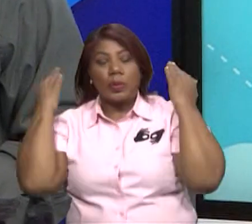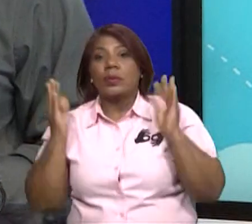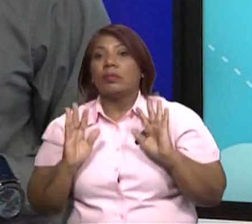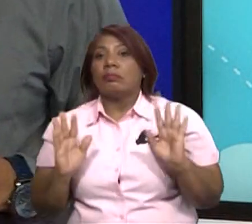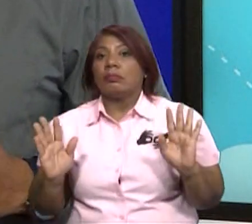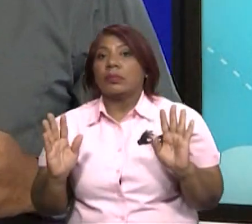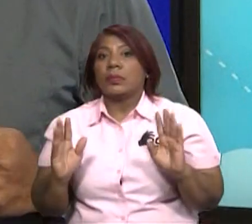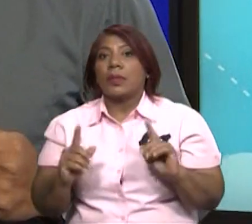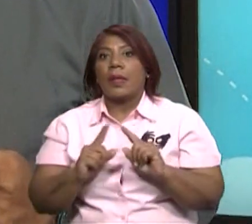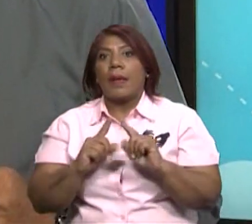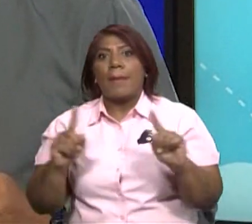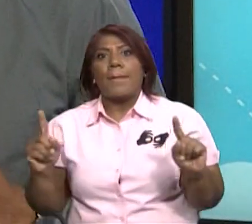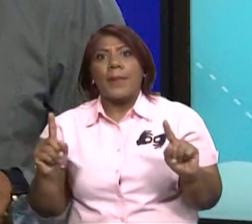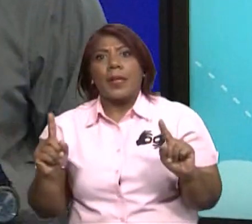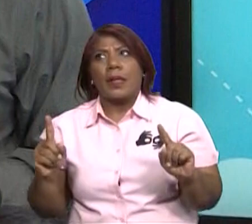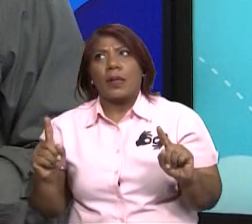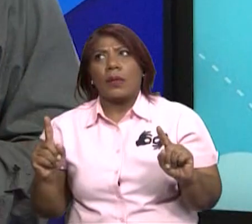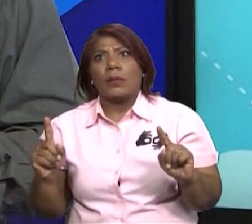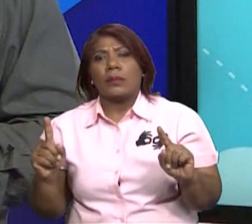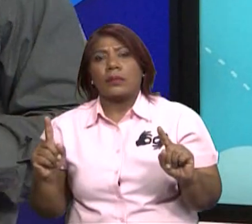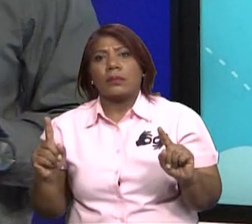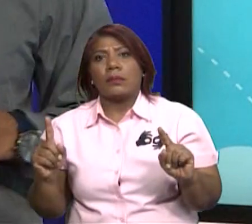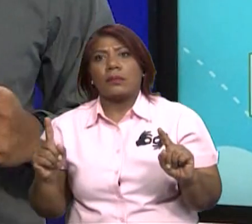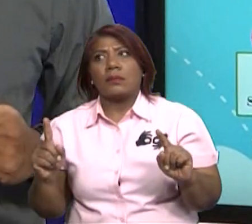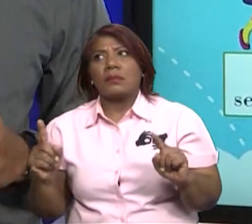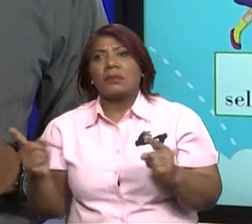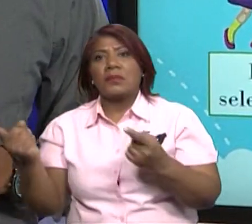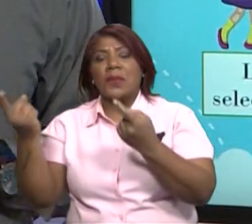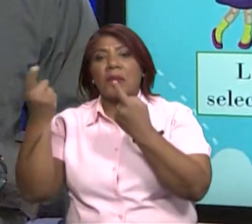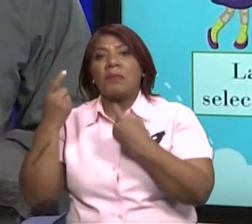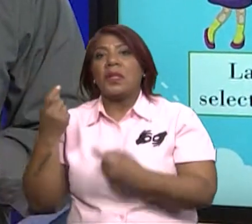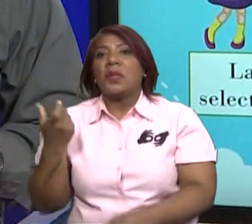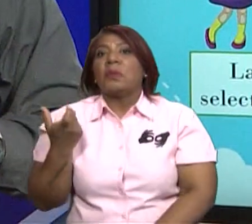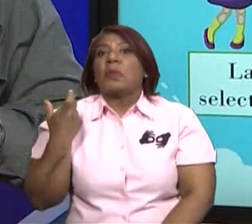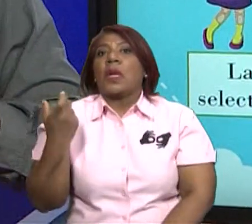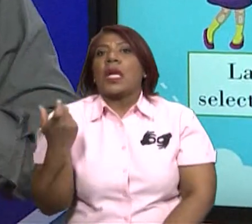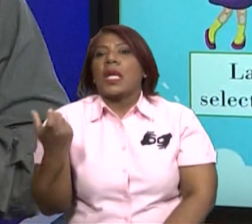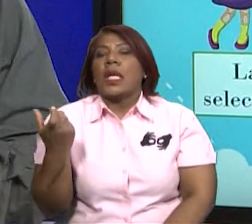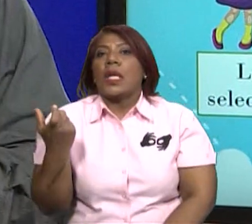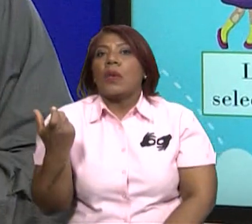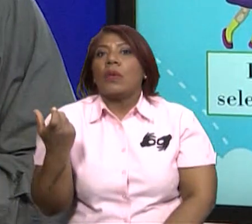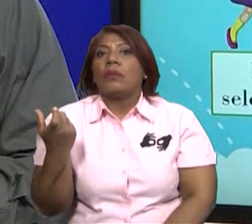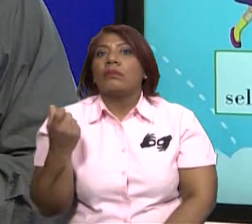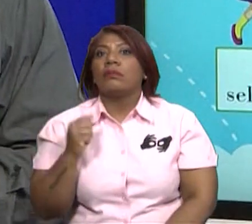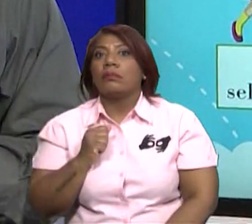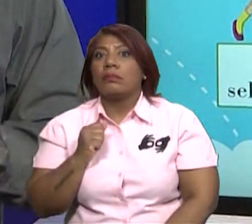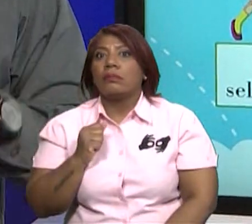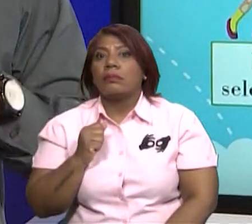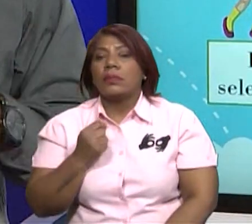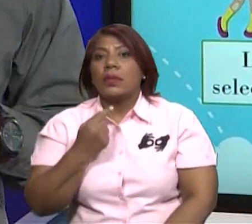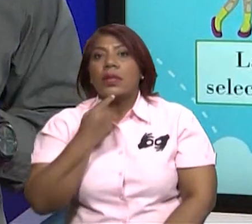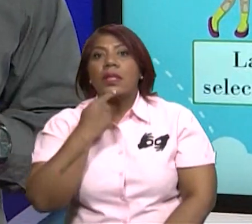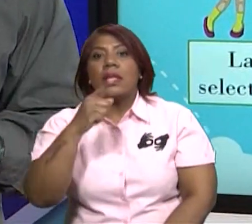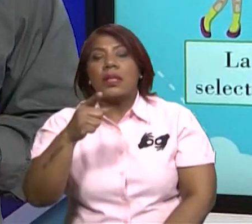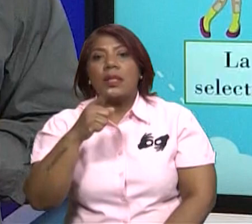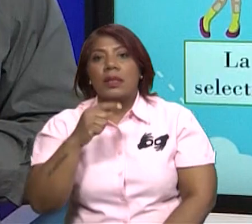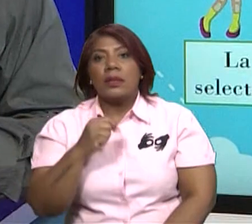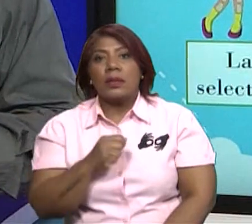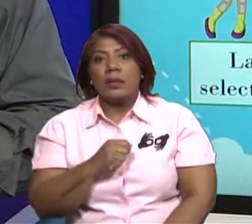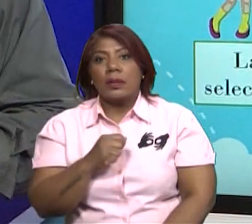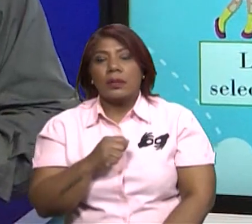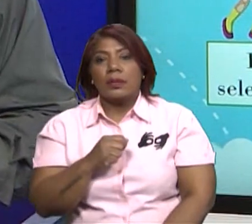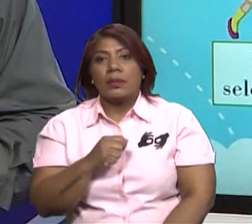llega un hombre muy adinerado, paga para que te agarren un día y sin tu permiso